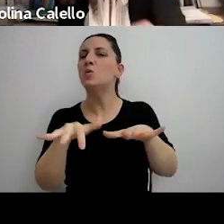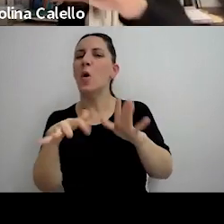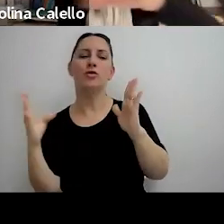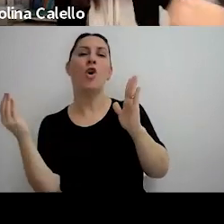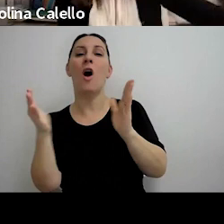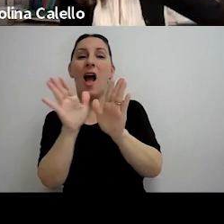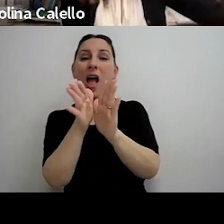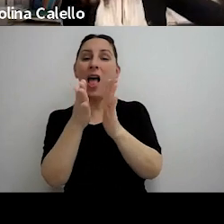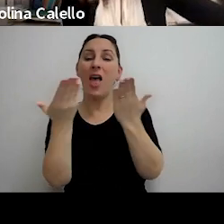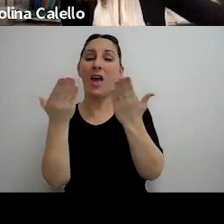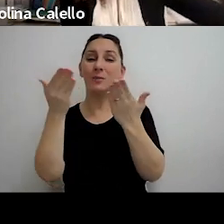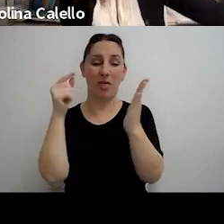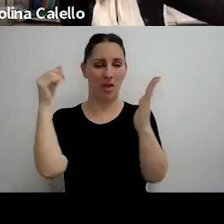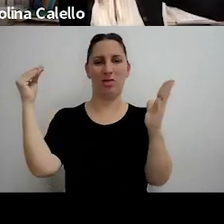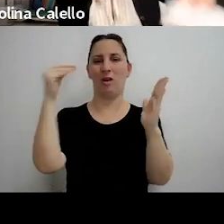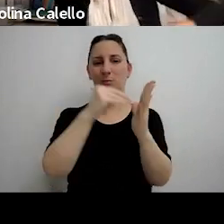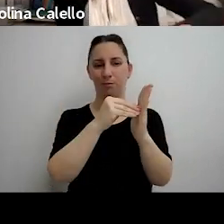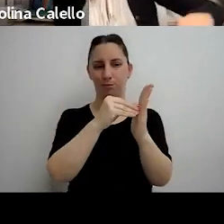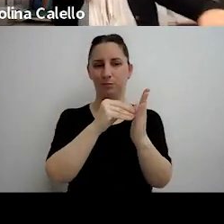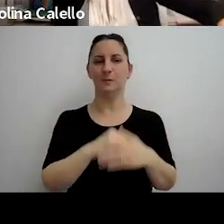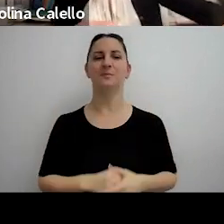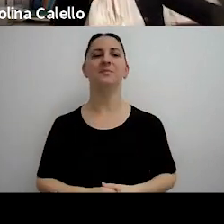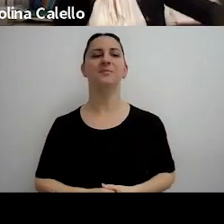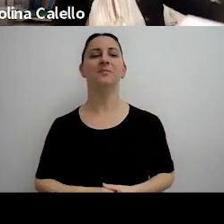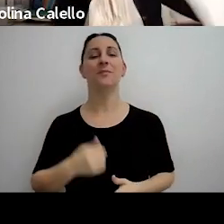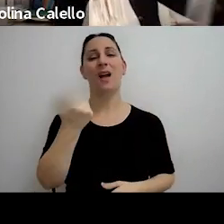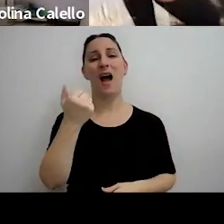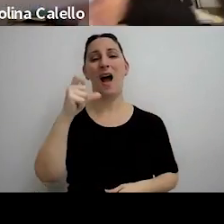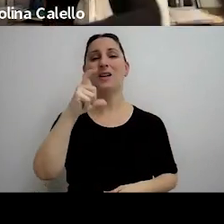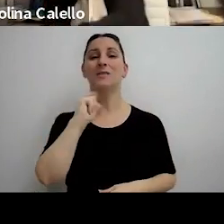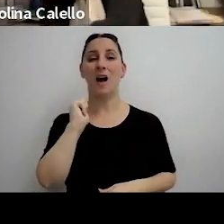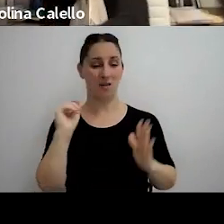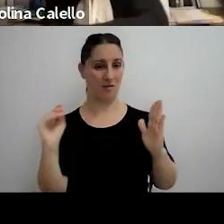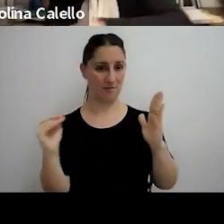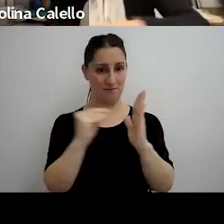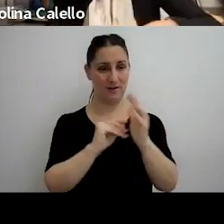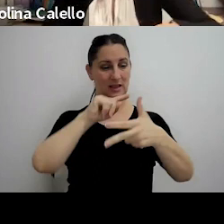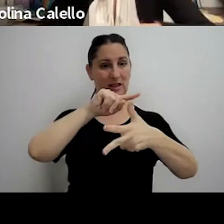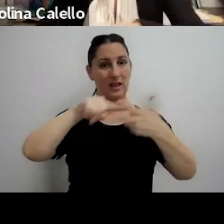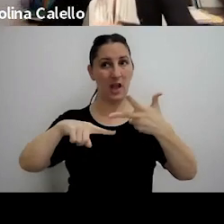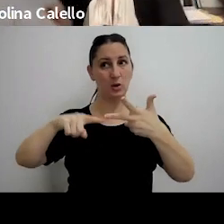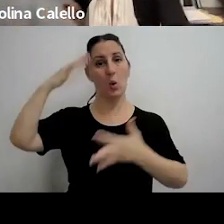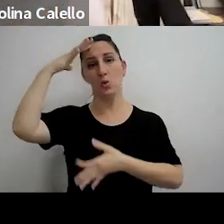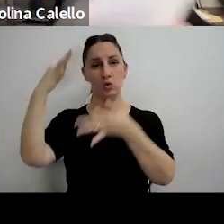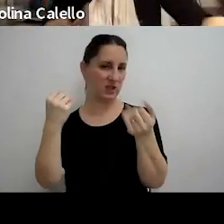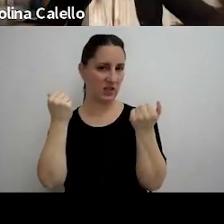expediente bueno acá traje con relación a las actas tres fallos muy recientes